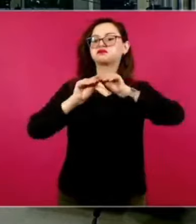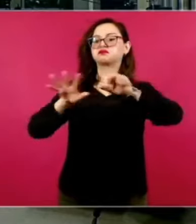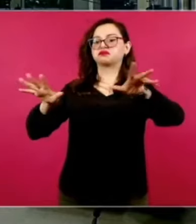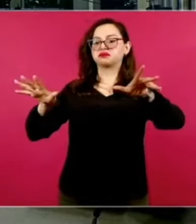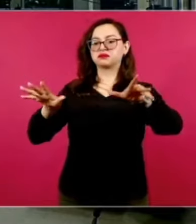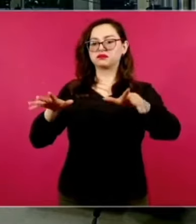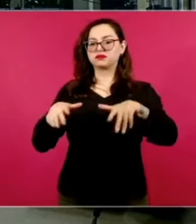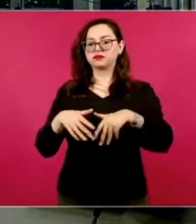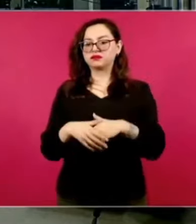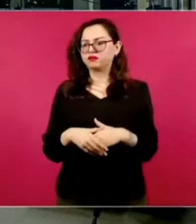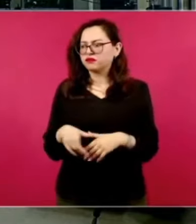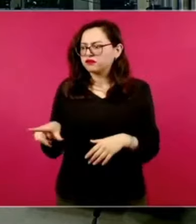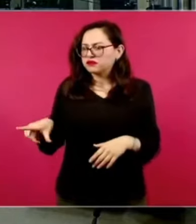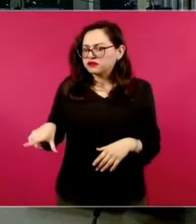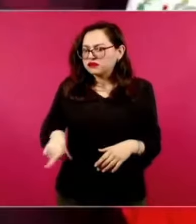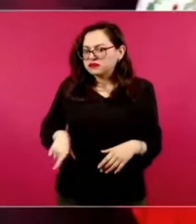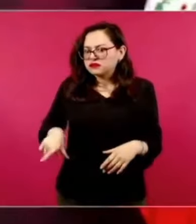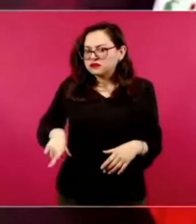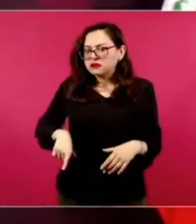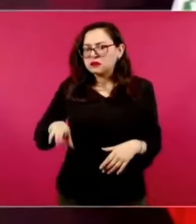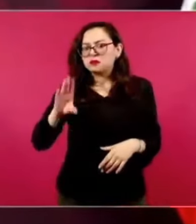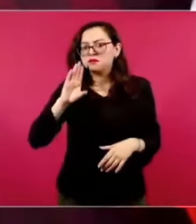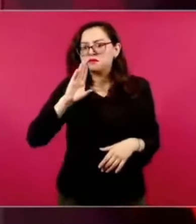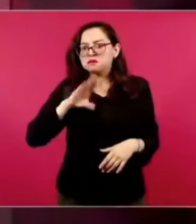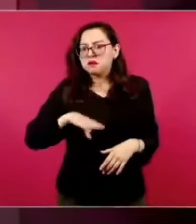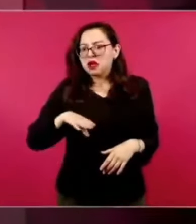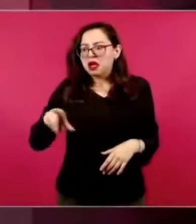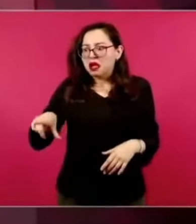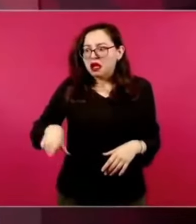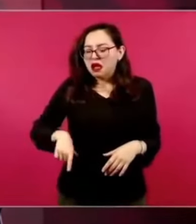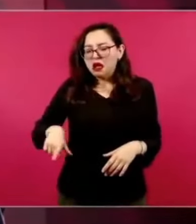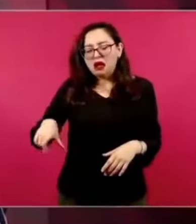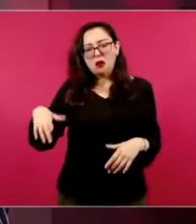Está mal el manejo de los medios,